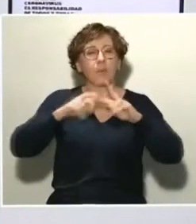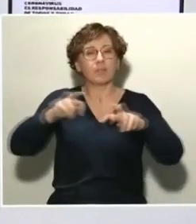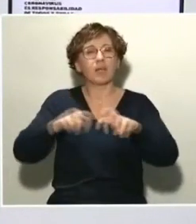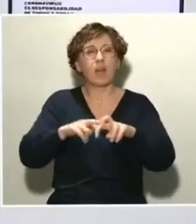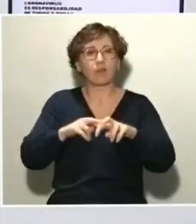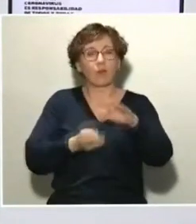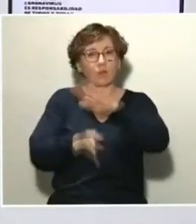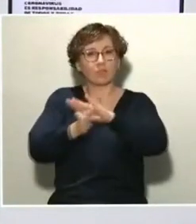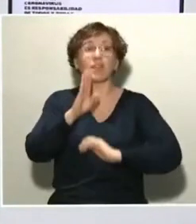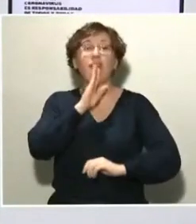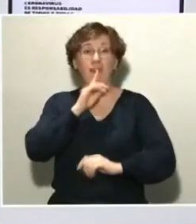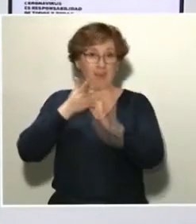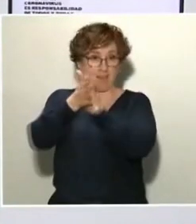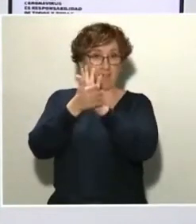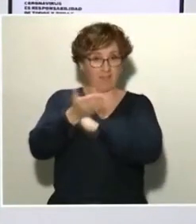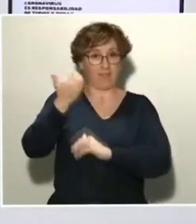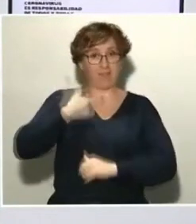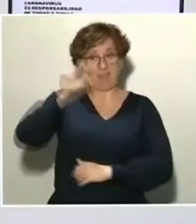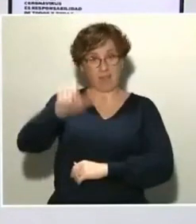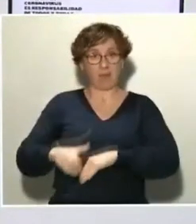ofrecido el Ministro.